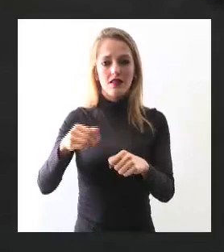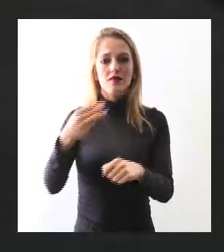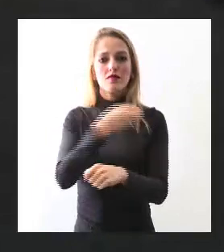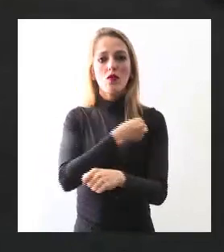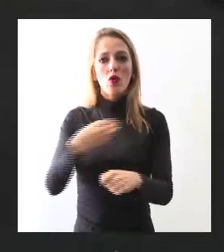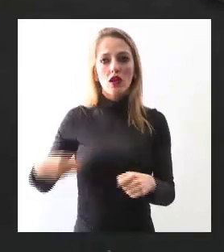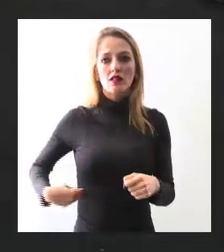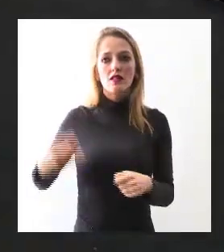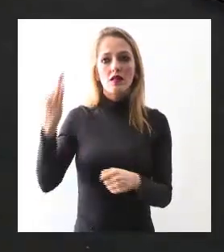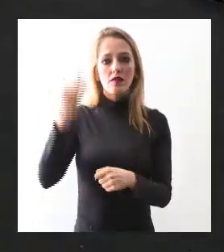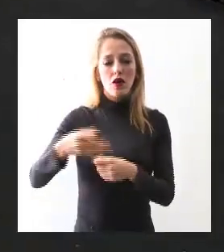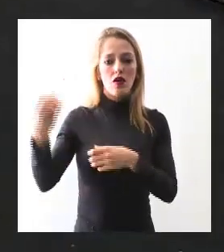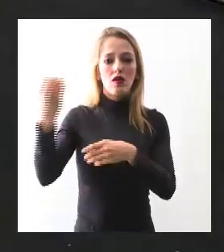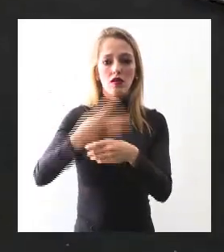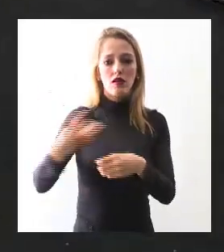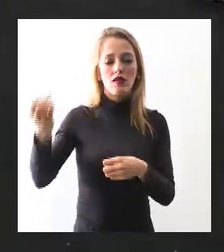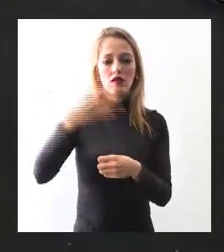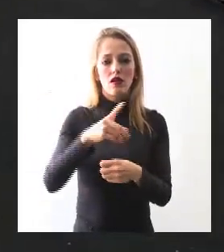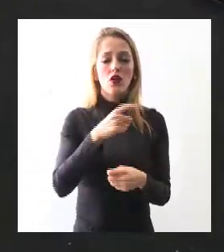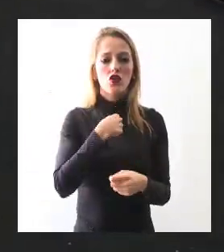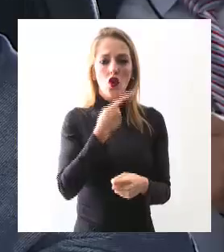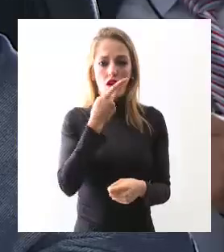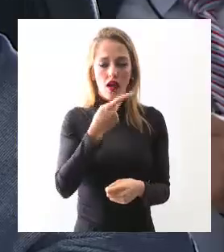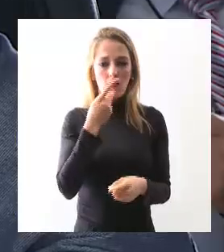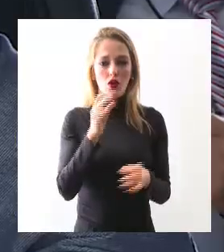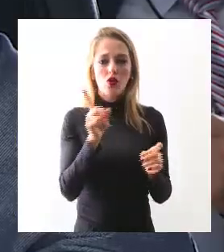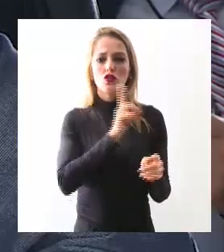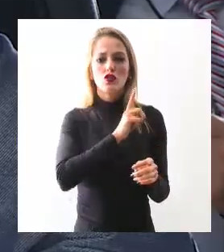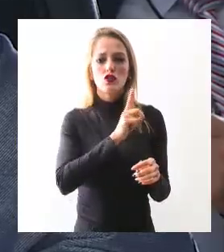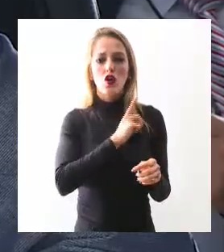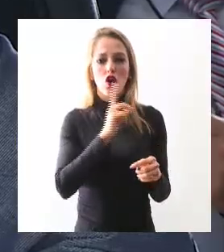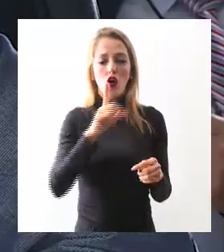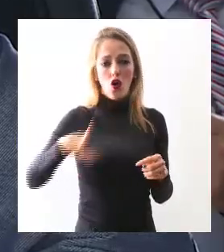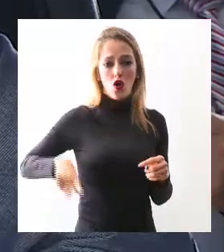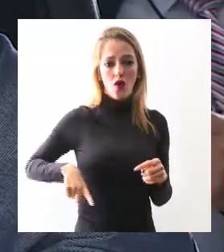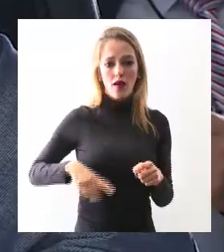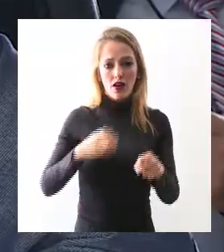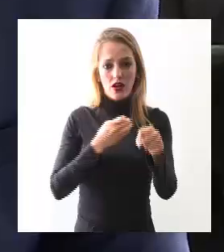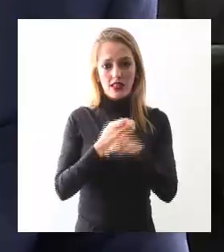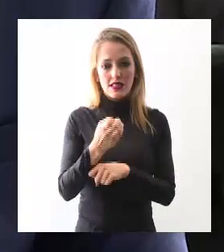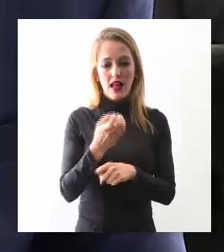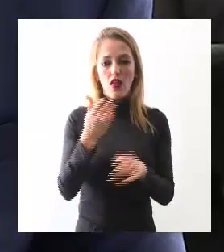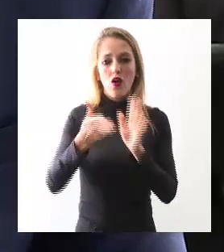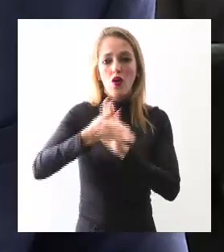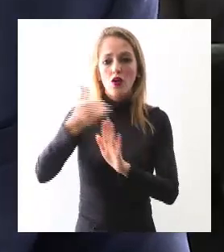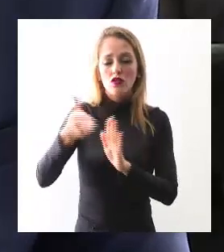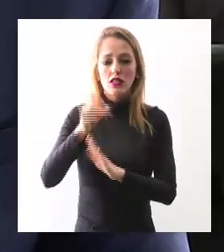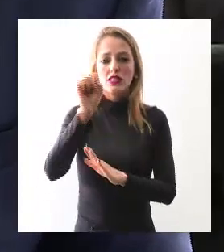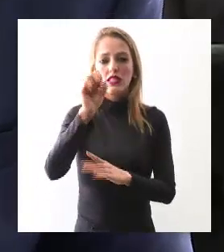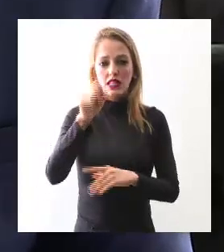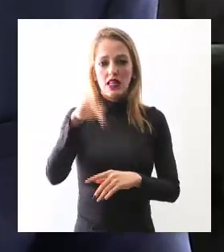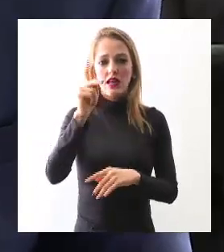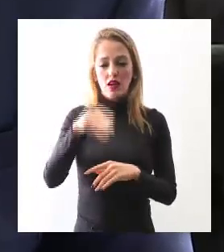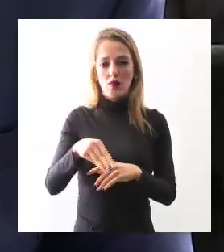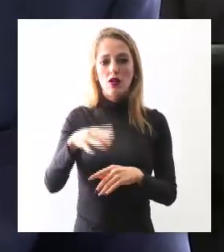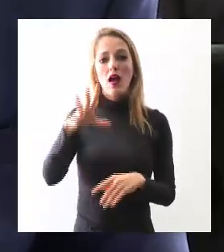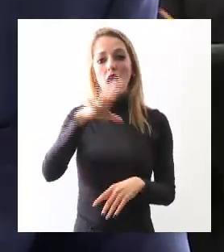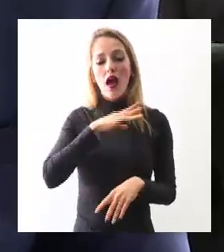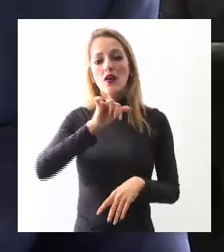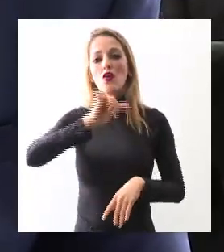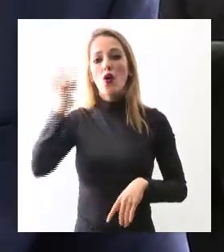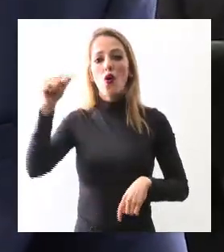municipios, estoy contando sólo lo que construyó el Estado, pero con recursos del Estado, del FIES, del país, de otros recursos y otras